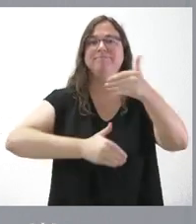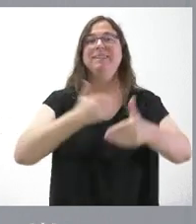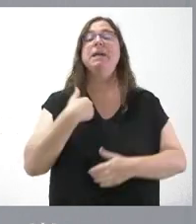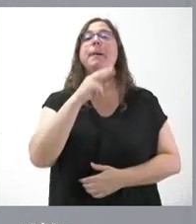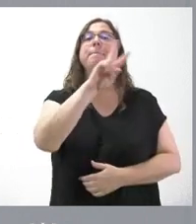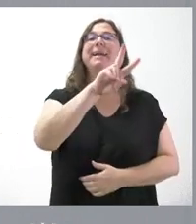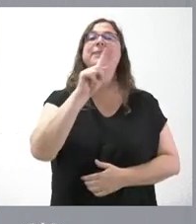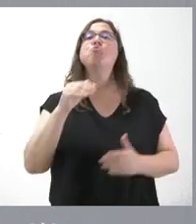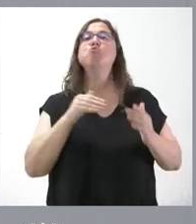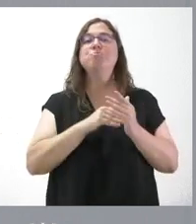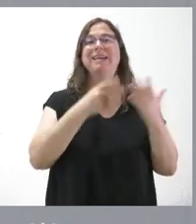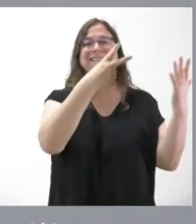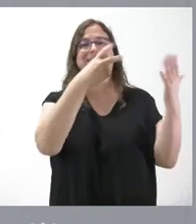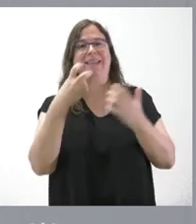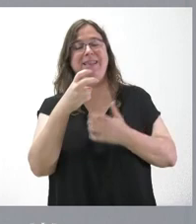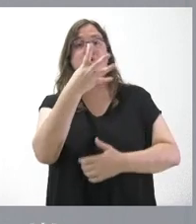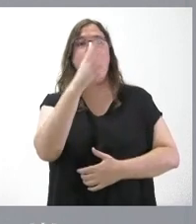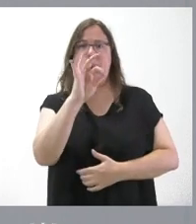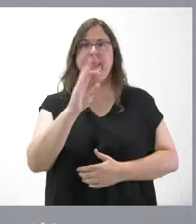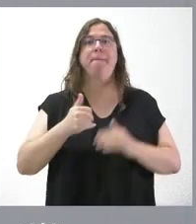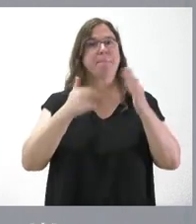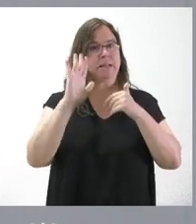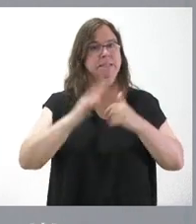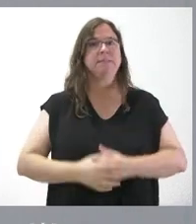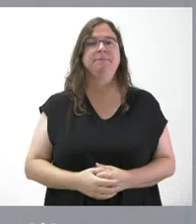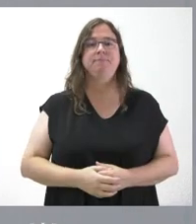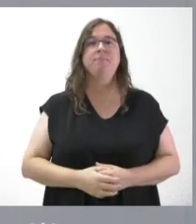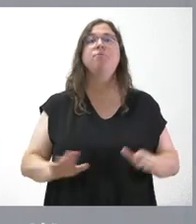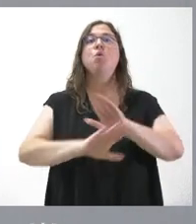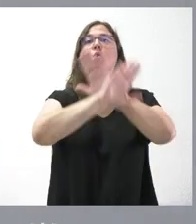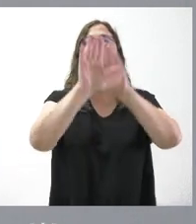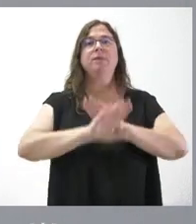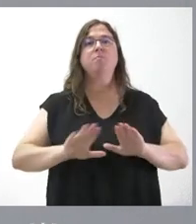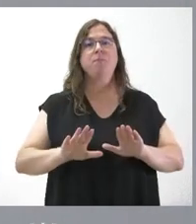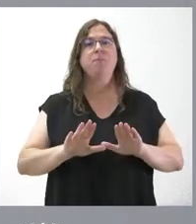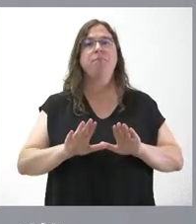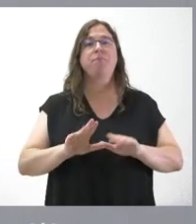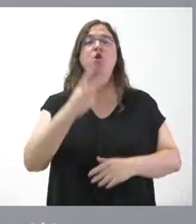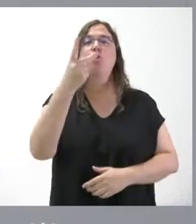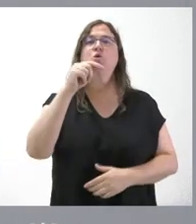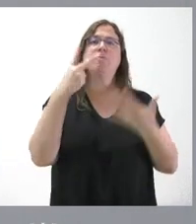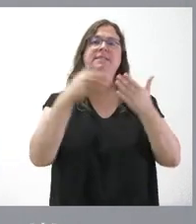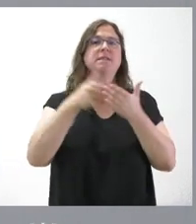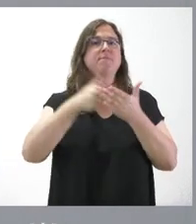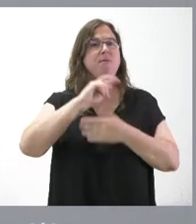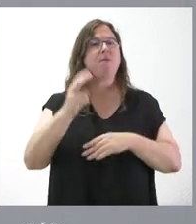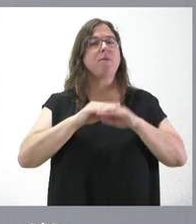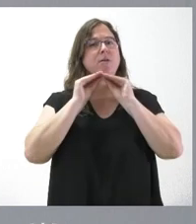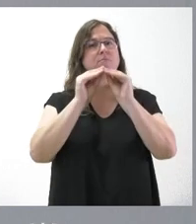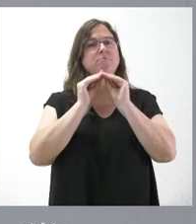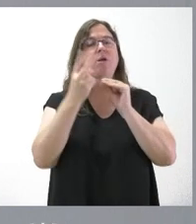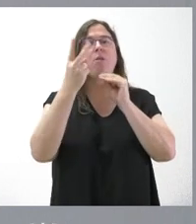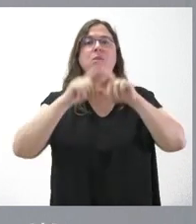de 21.740. Y, por último, 2,7 millones de euros para la instalación de dos